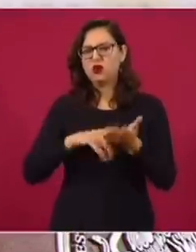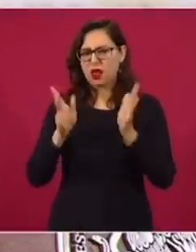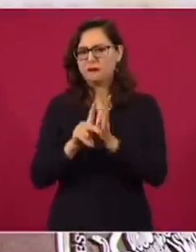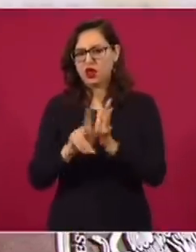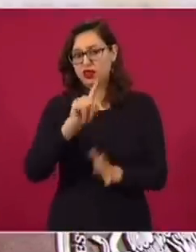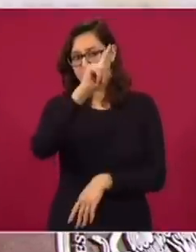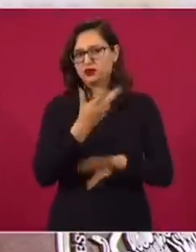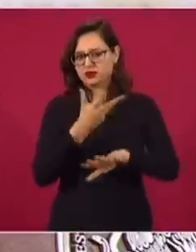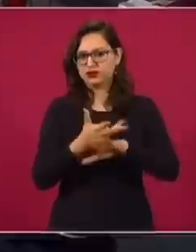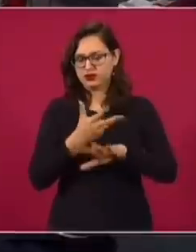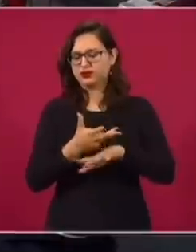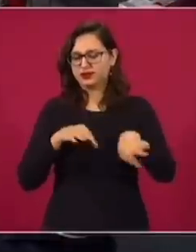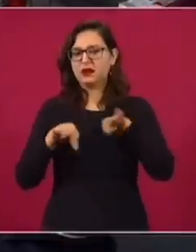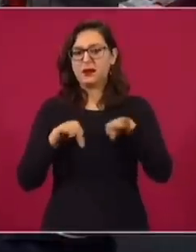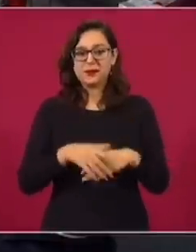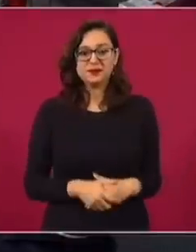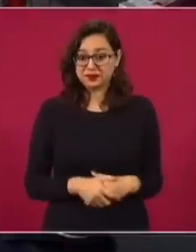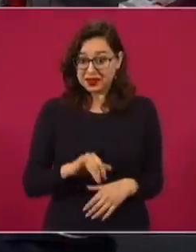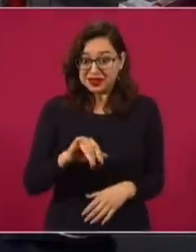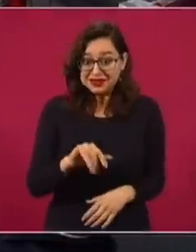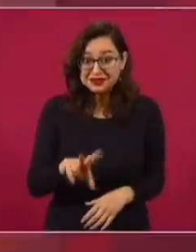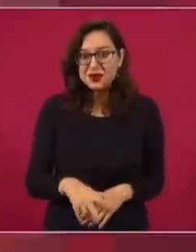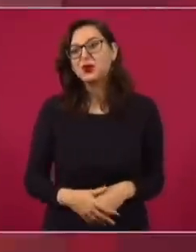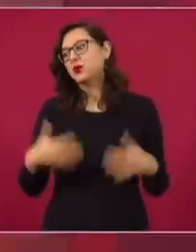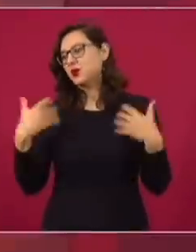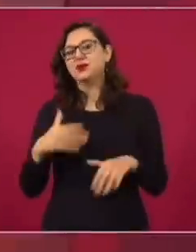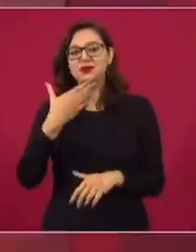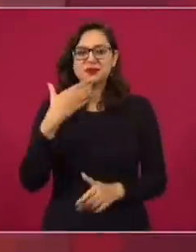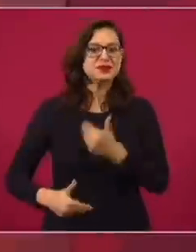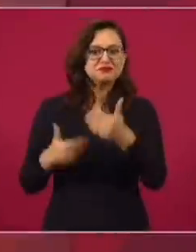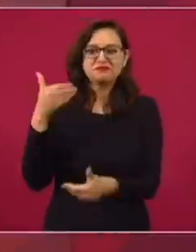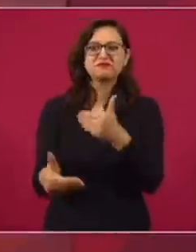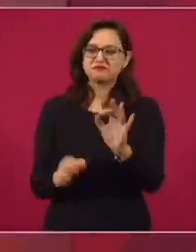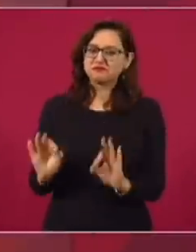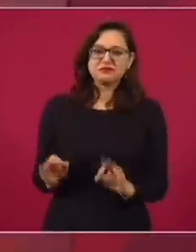Sí, fíjense, no, ya vamos avanzando mucho.